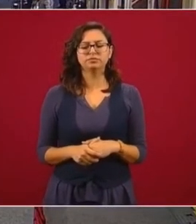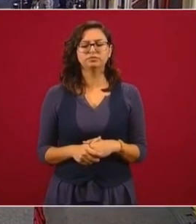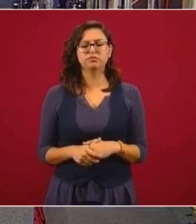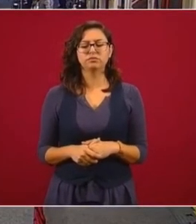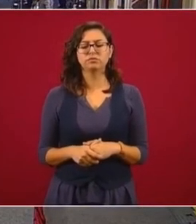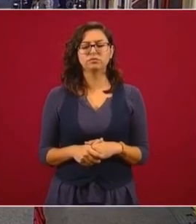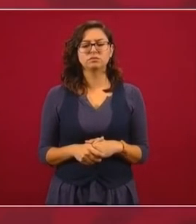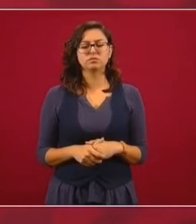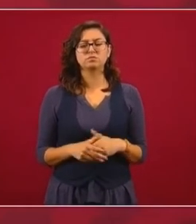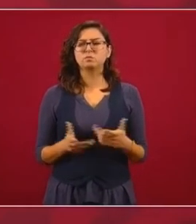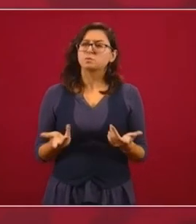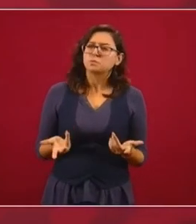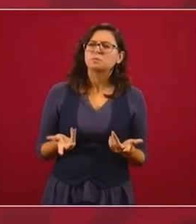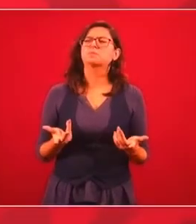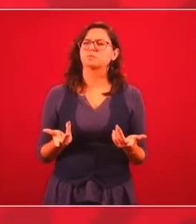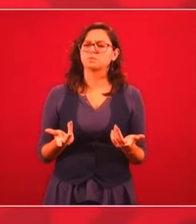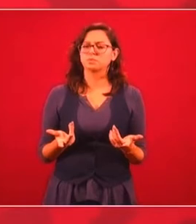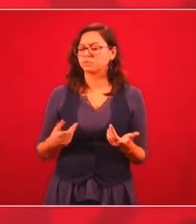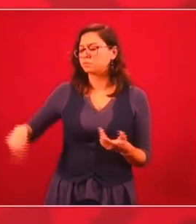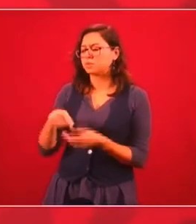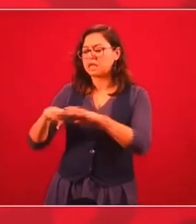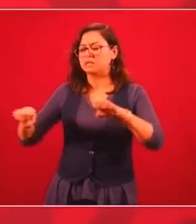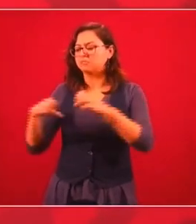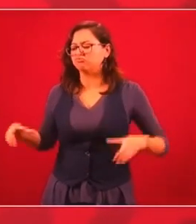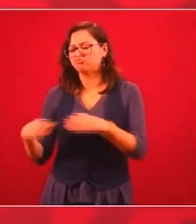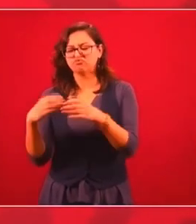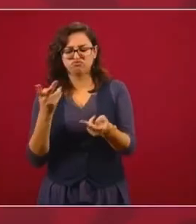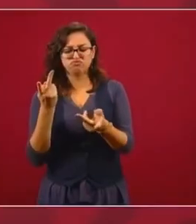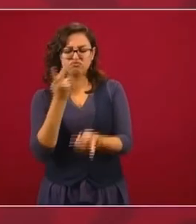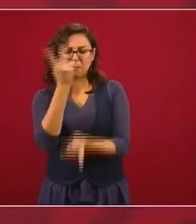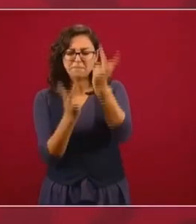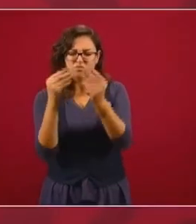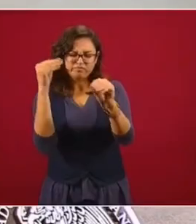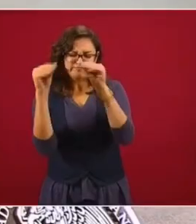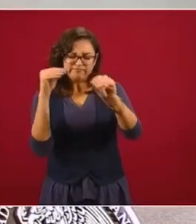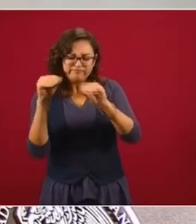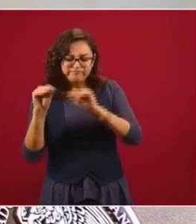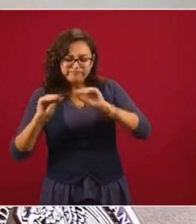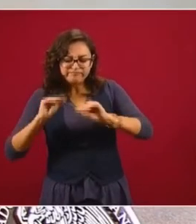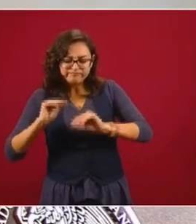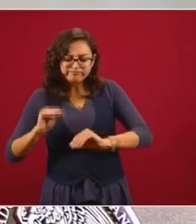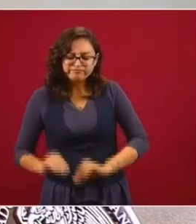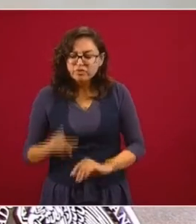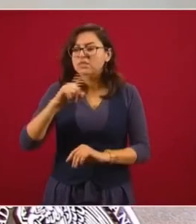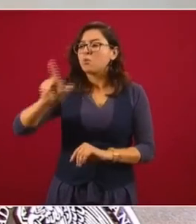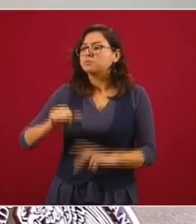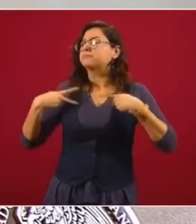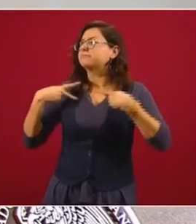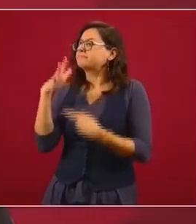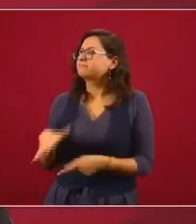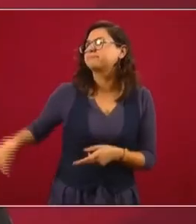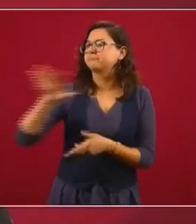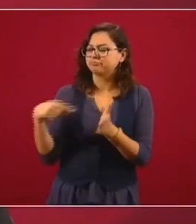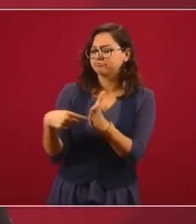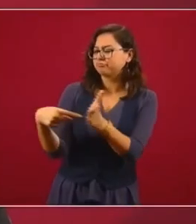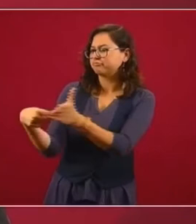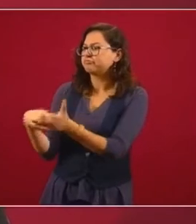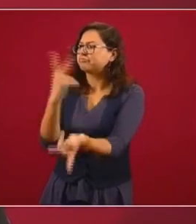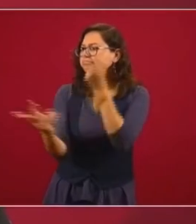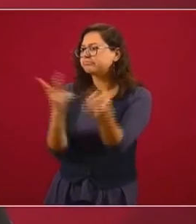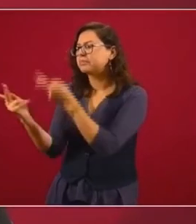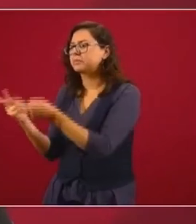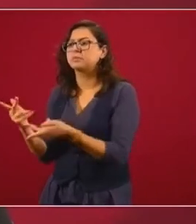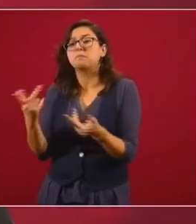con un cuestionario una encuesta con la gente para medir